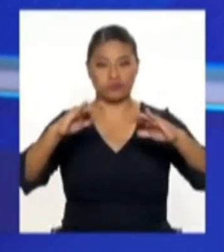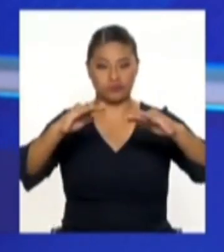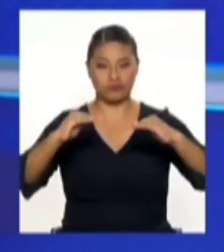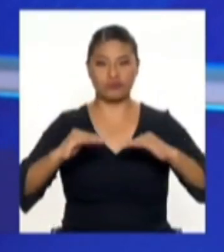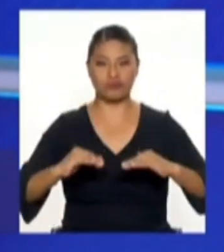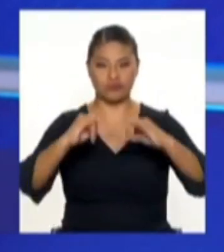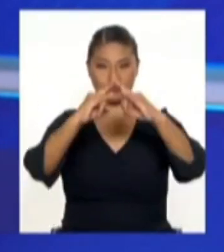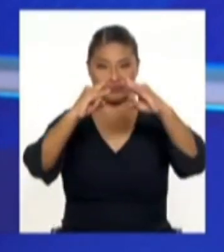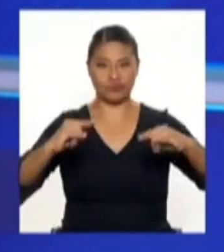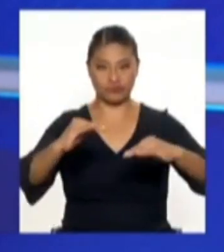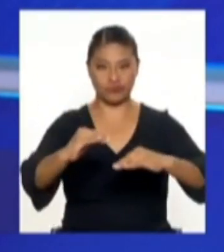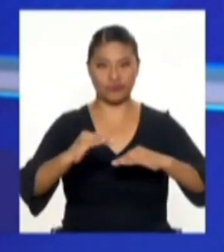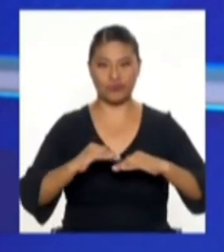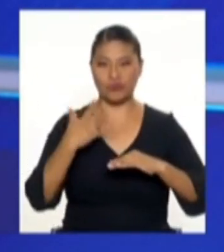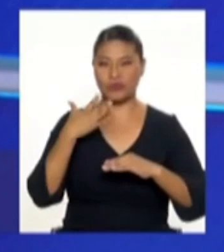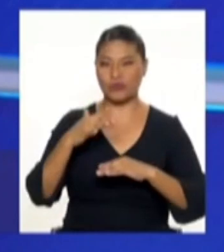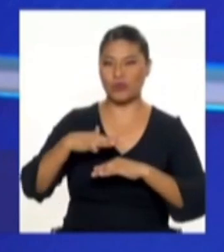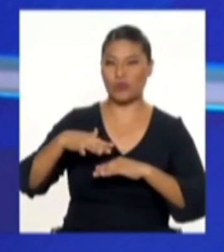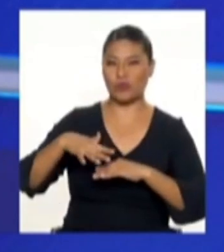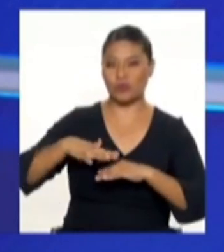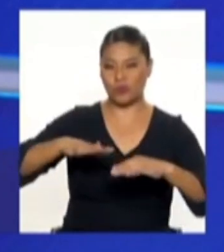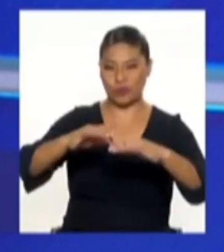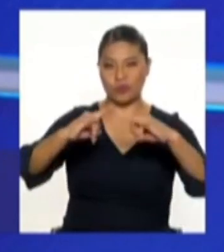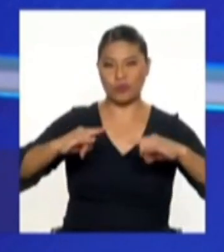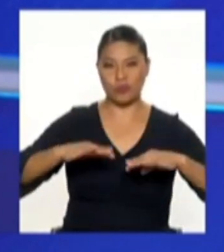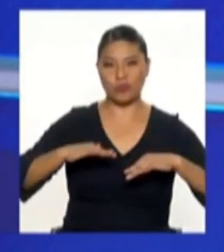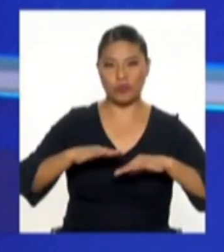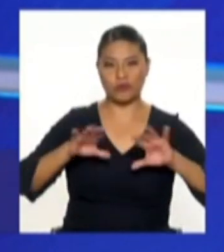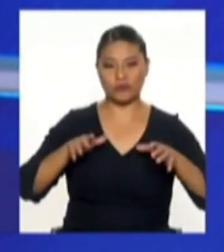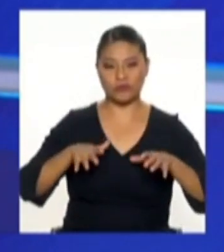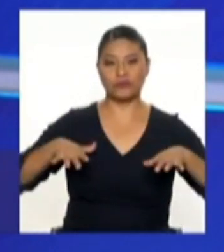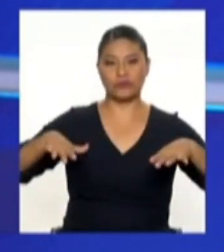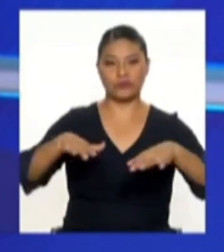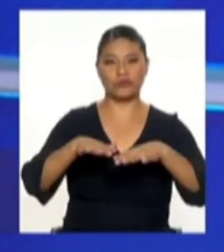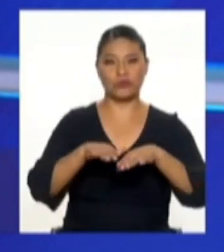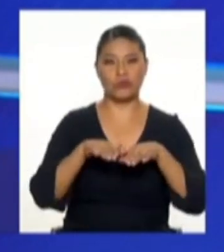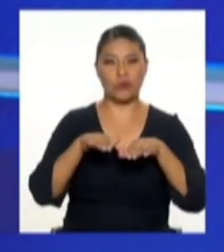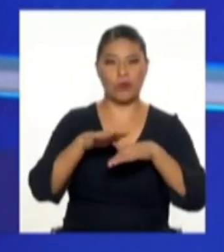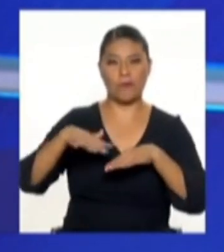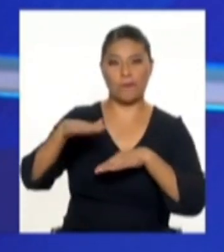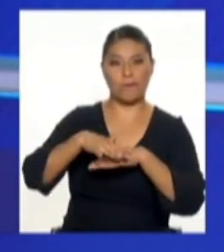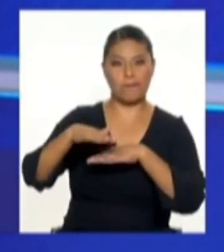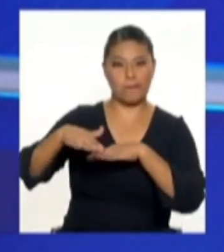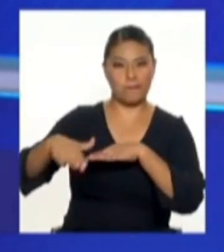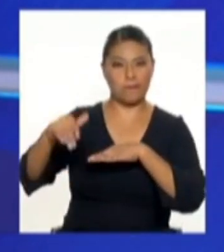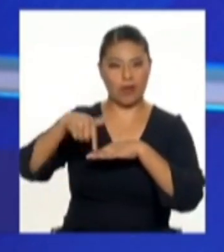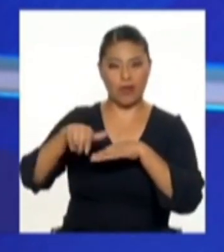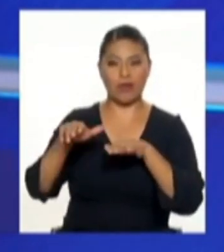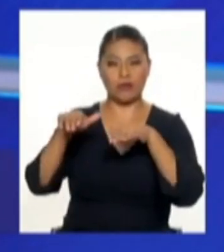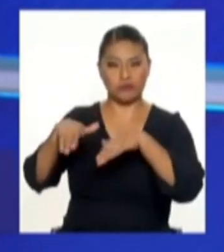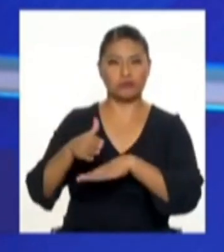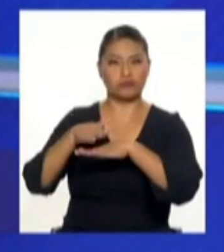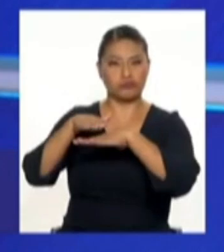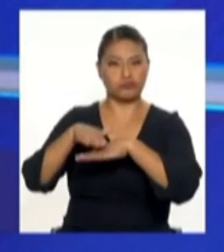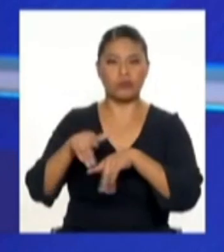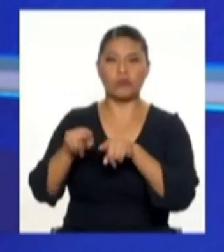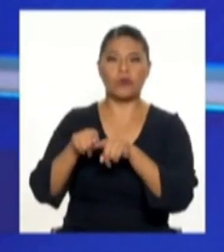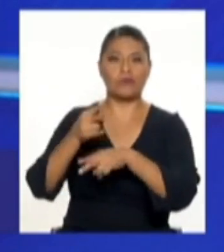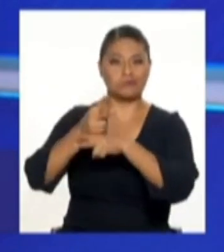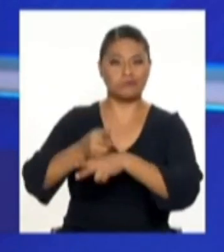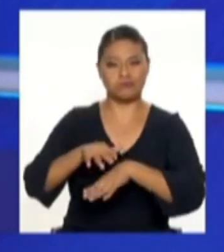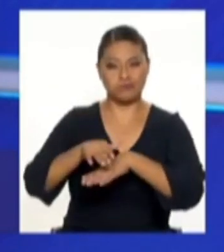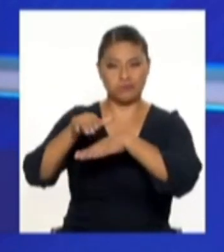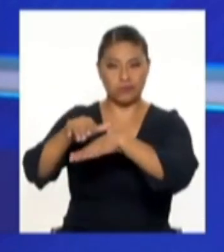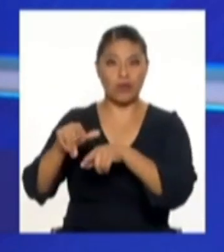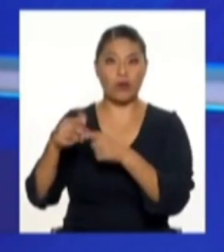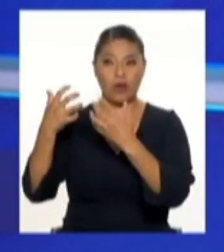el puerto de Etén. Es un puerto bioceánico que tiene una carga asegurada no solamente de la